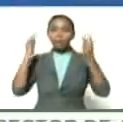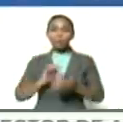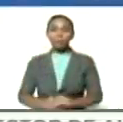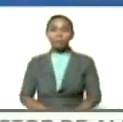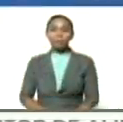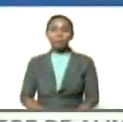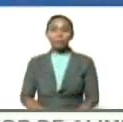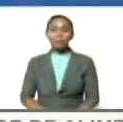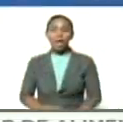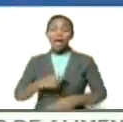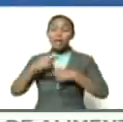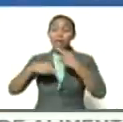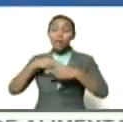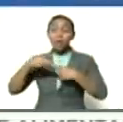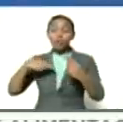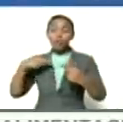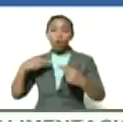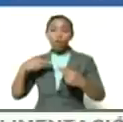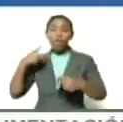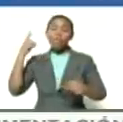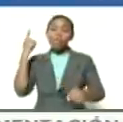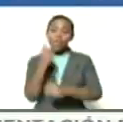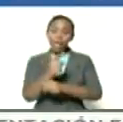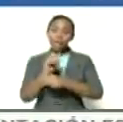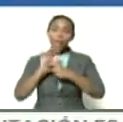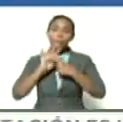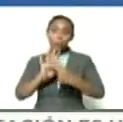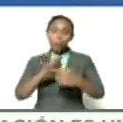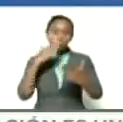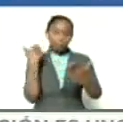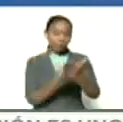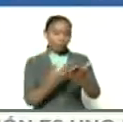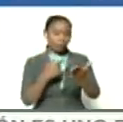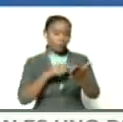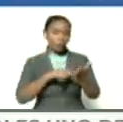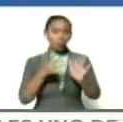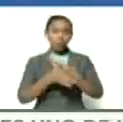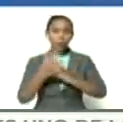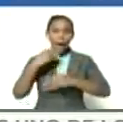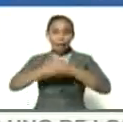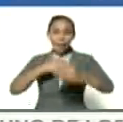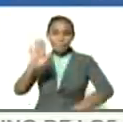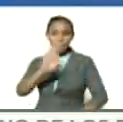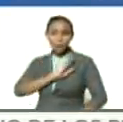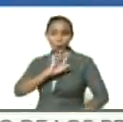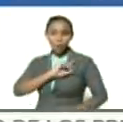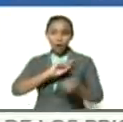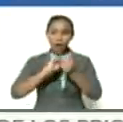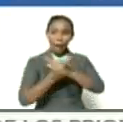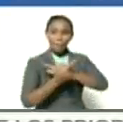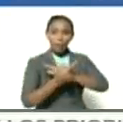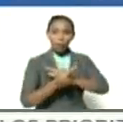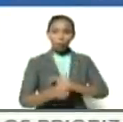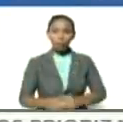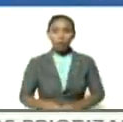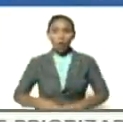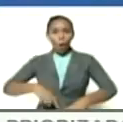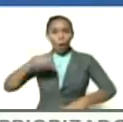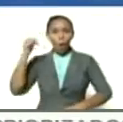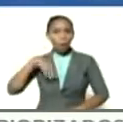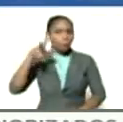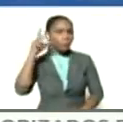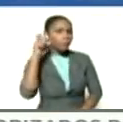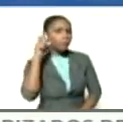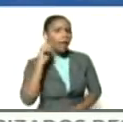una revolución debe plantearse generar sus propios cambios oído